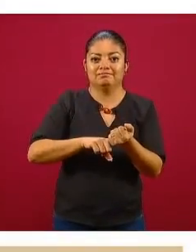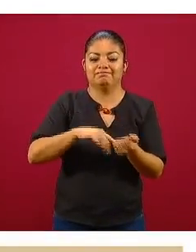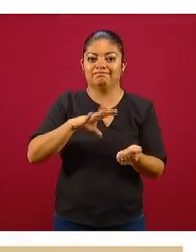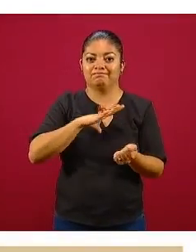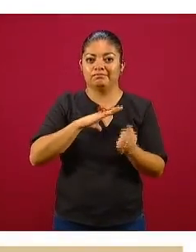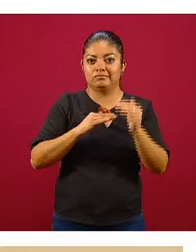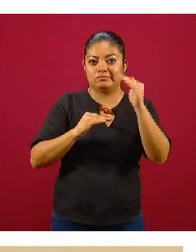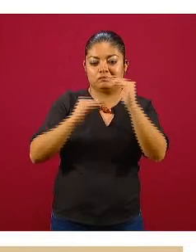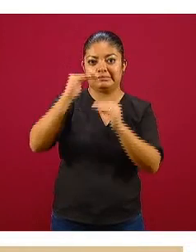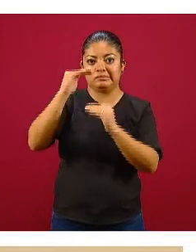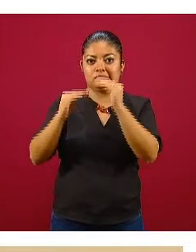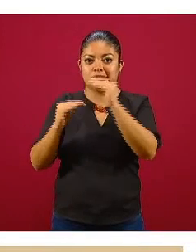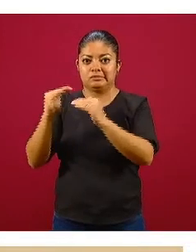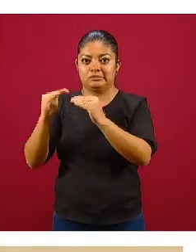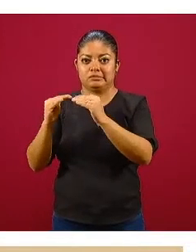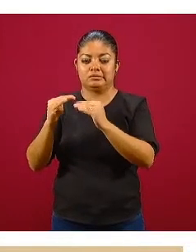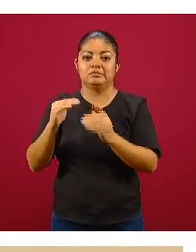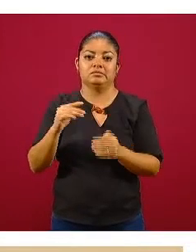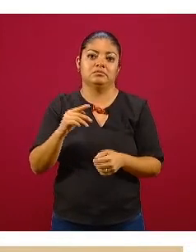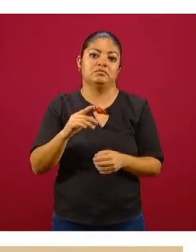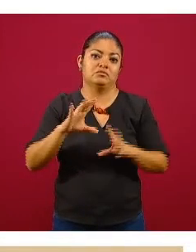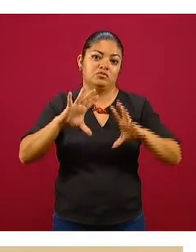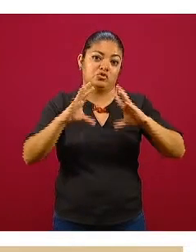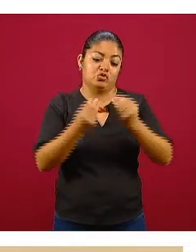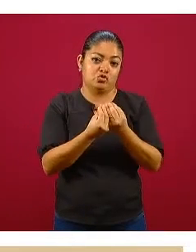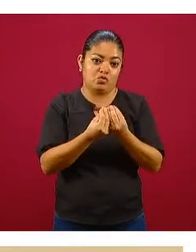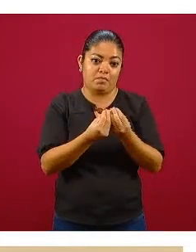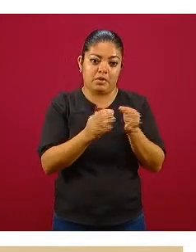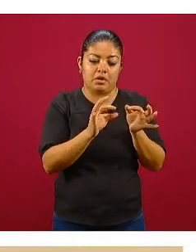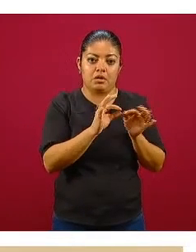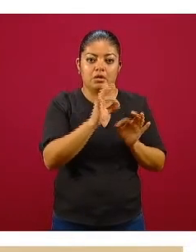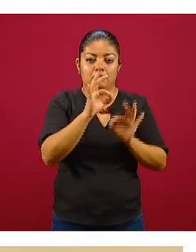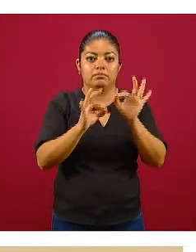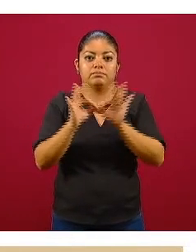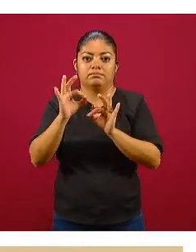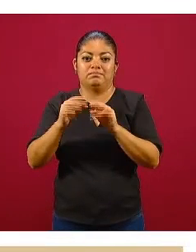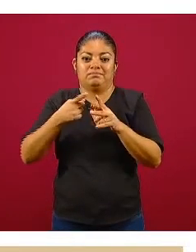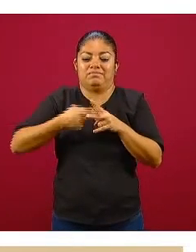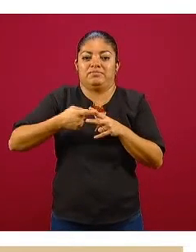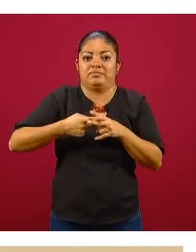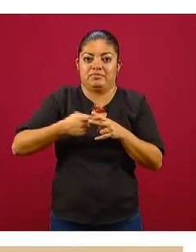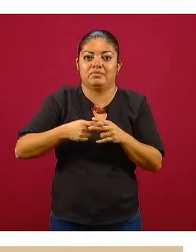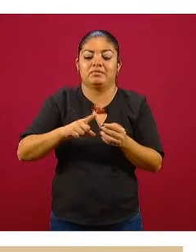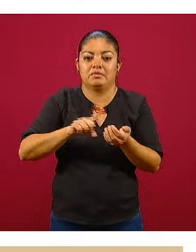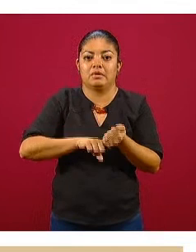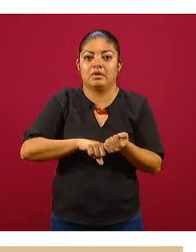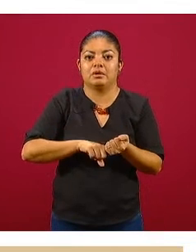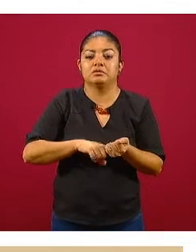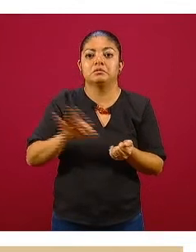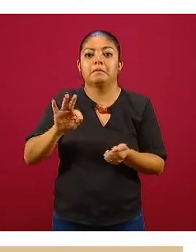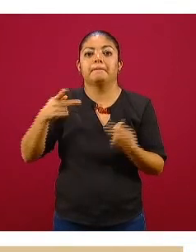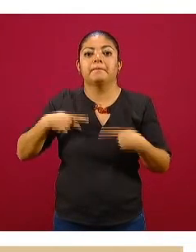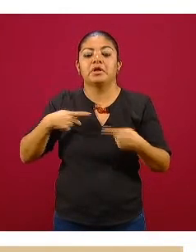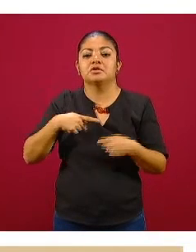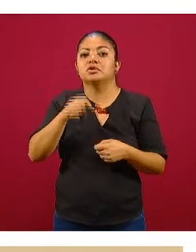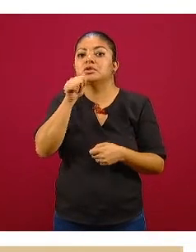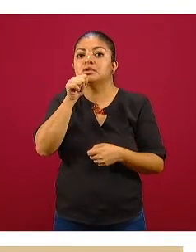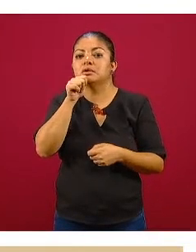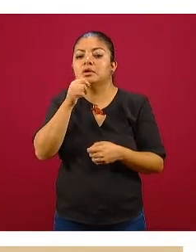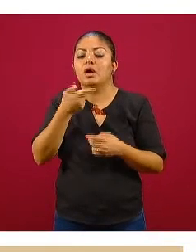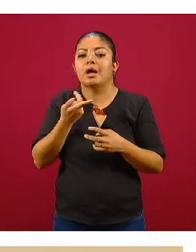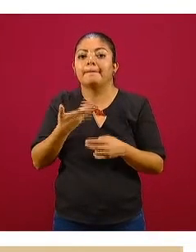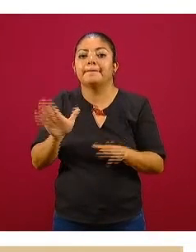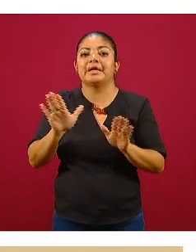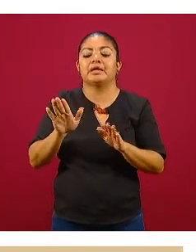entre confirmados y la suma con sospechosos lo que nos puede hablar de retraso tanto en la demanda de